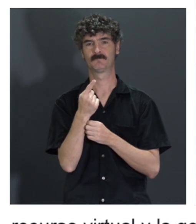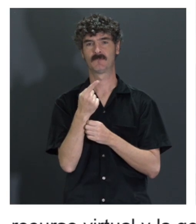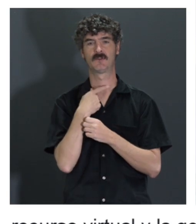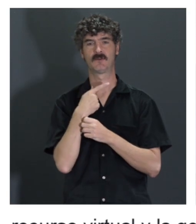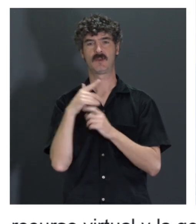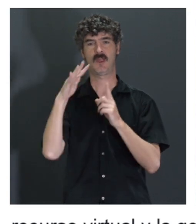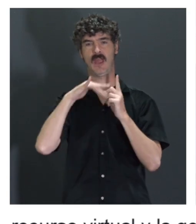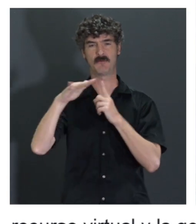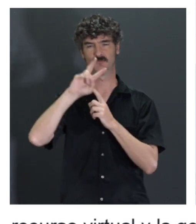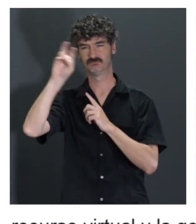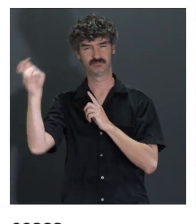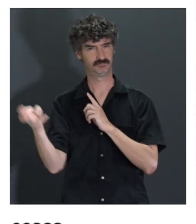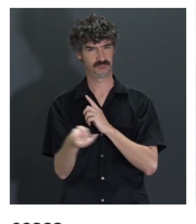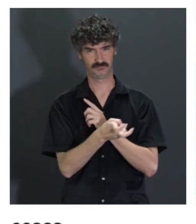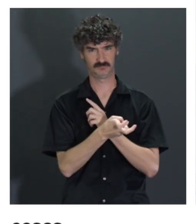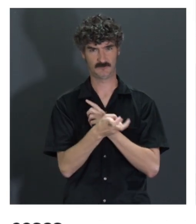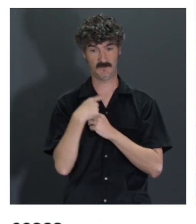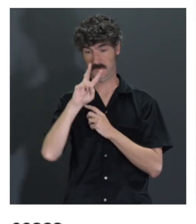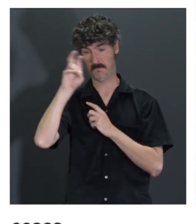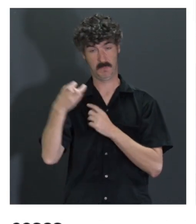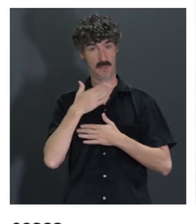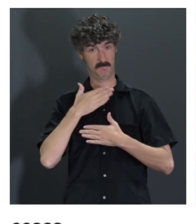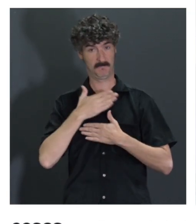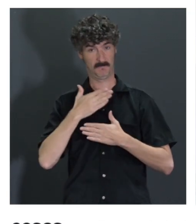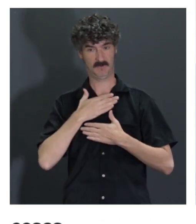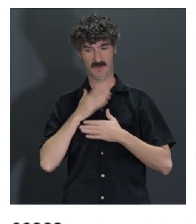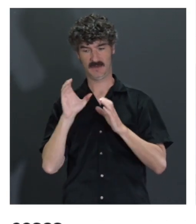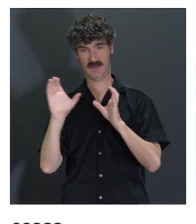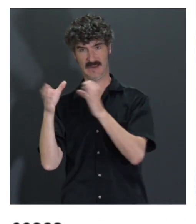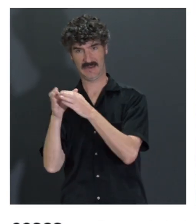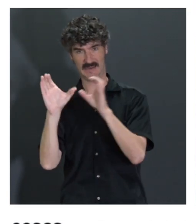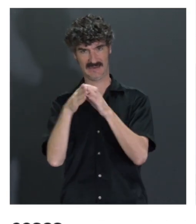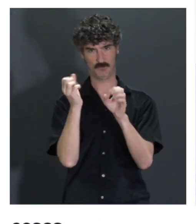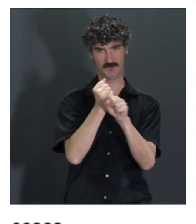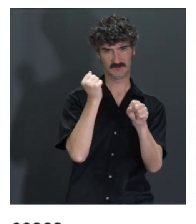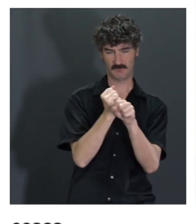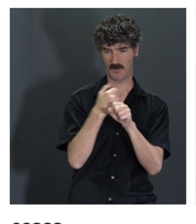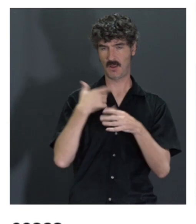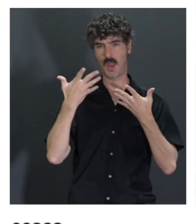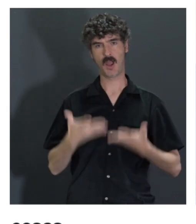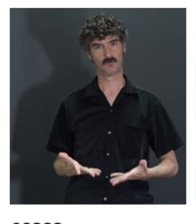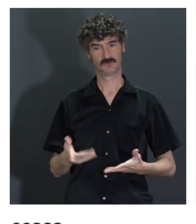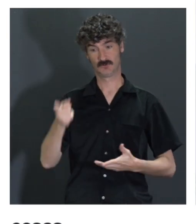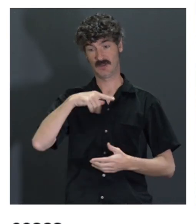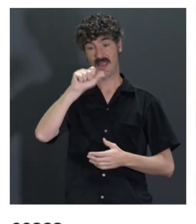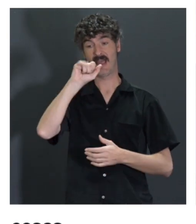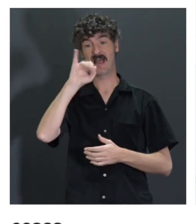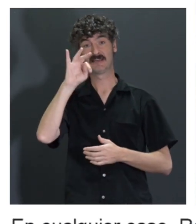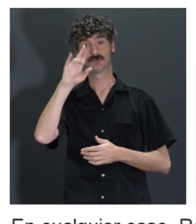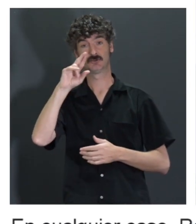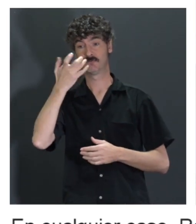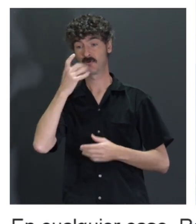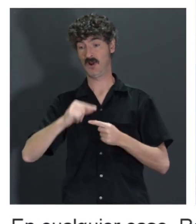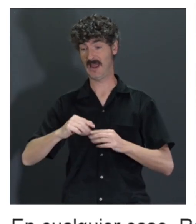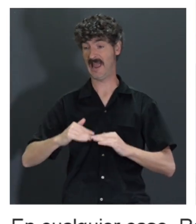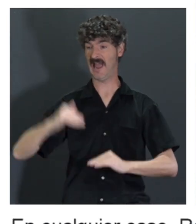ambientes muy multidisciplinares, para mí la variedad, tanto en los equipos, ¿no? Es del gusto, así que yo creo que Aitor, que es muy alto y nunca ha tenido nadie